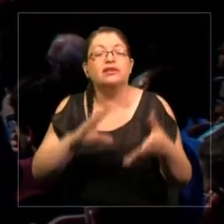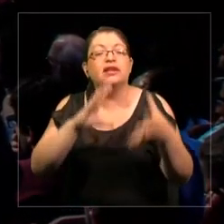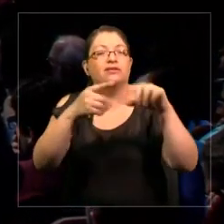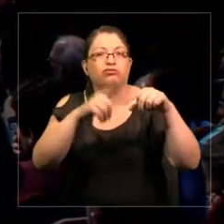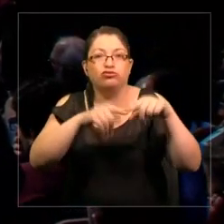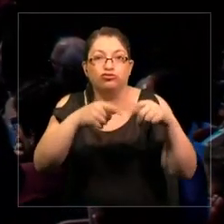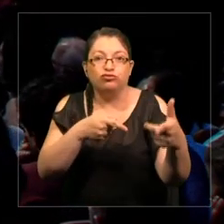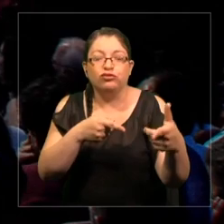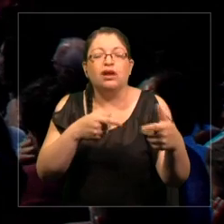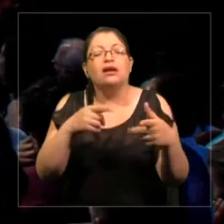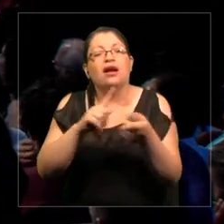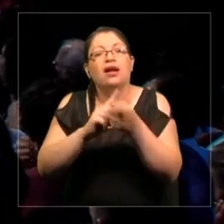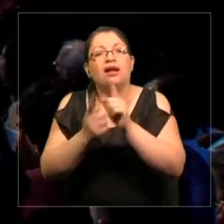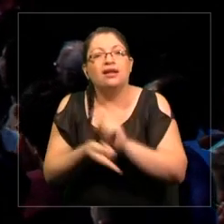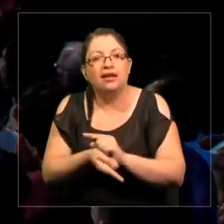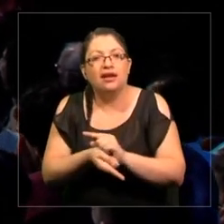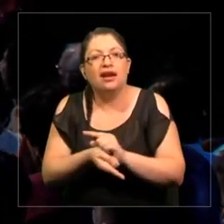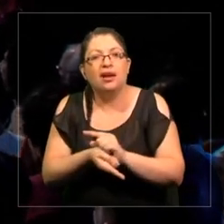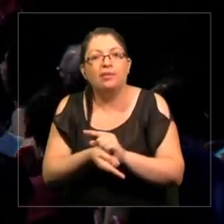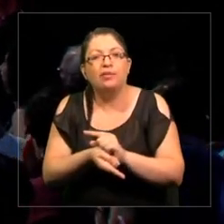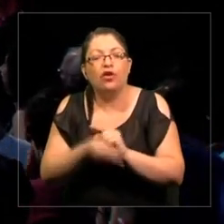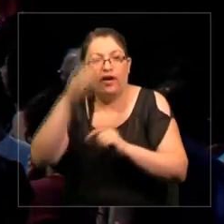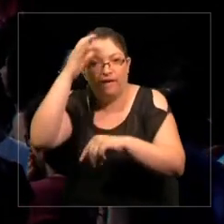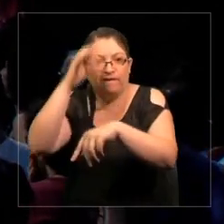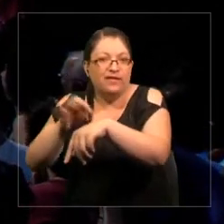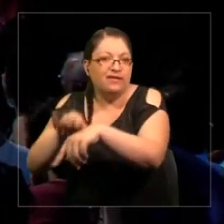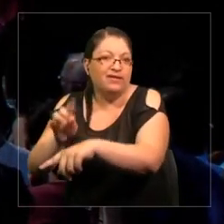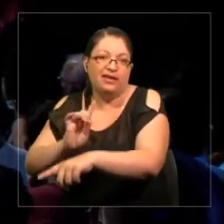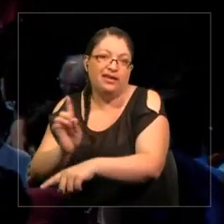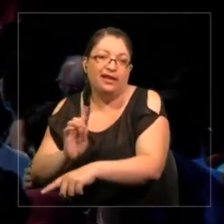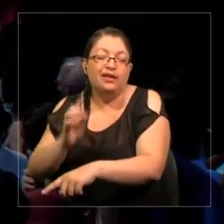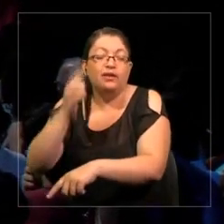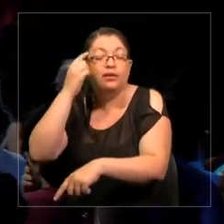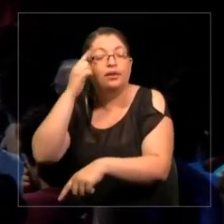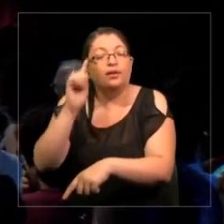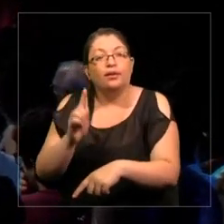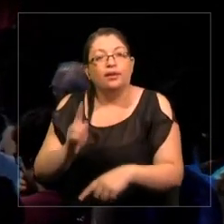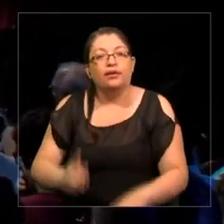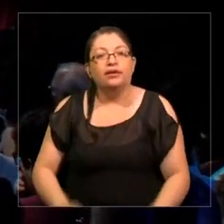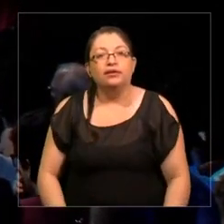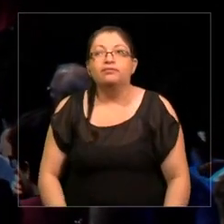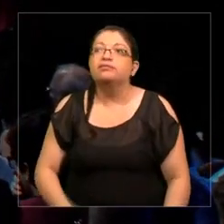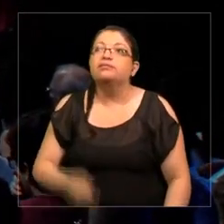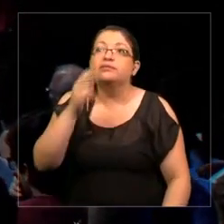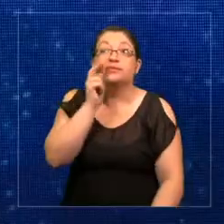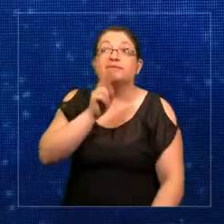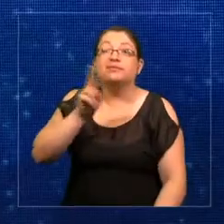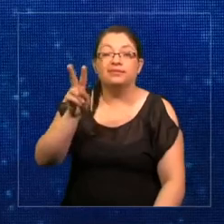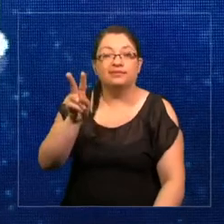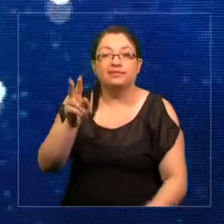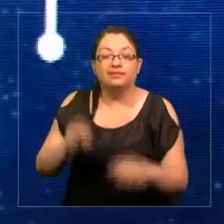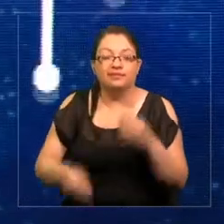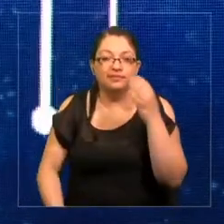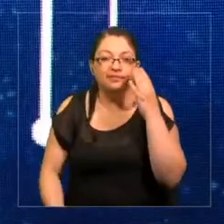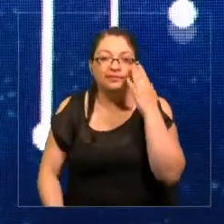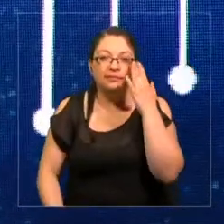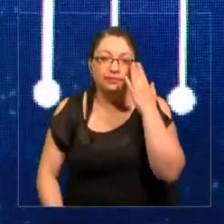Técnicamente, el cambio climático no es una enfermedad, pero como vemos, el cambio climático